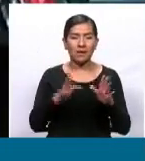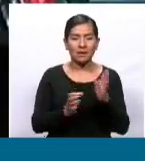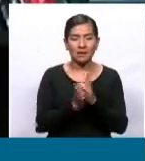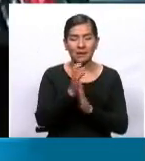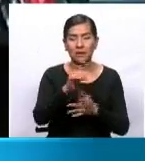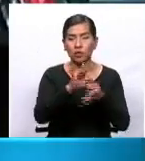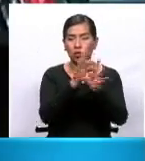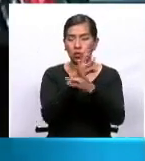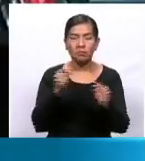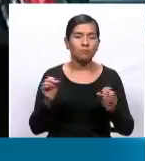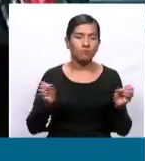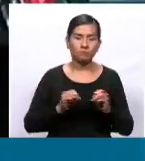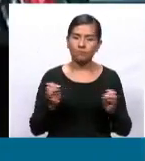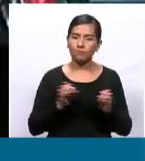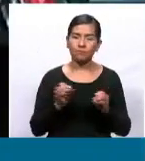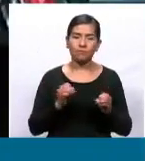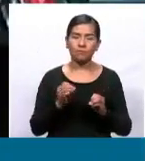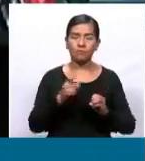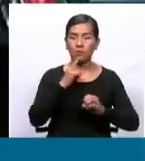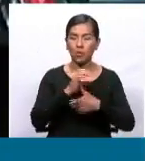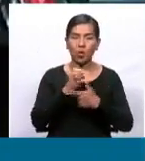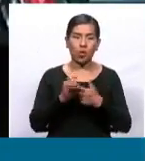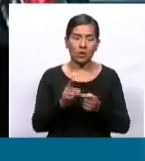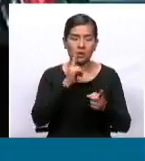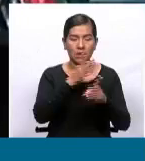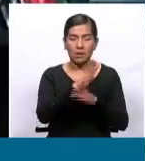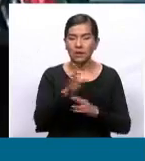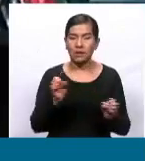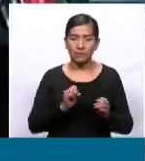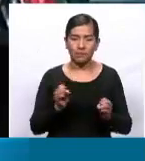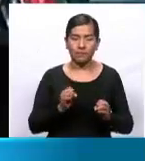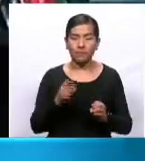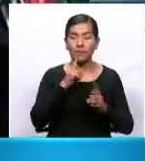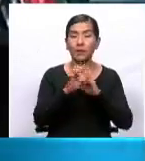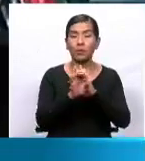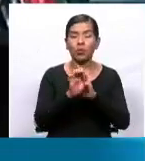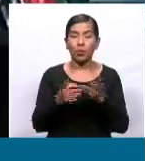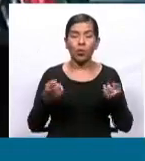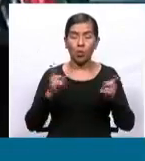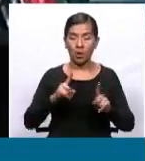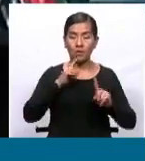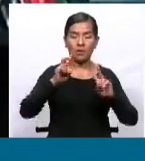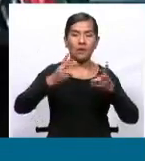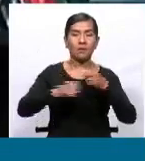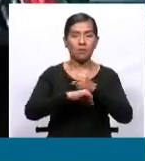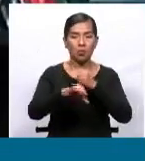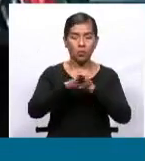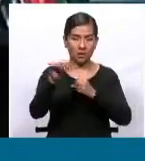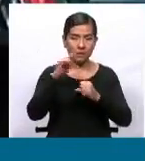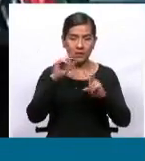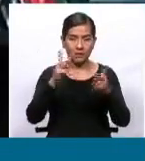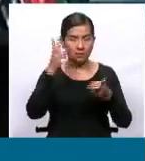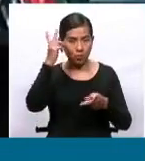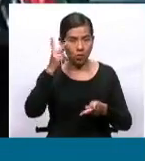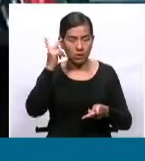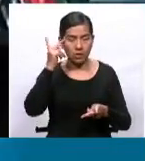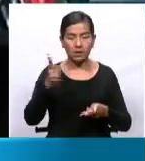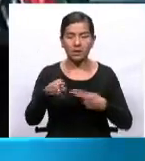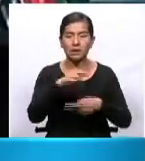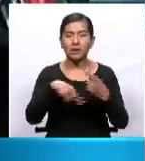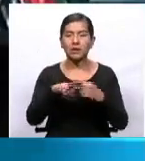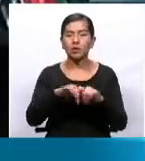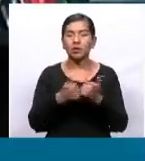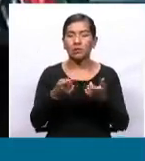estrictamente o directamente. Cuando se hagan las políticas públicas relacionadas a la